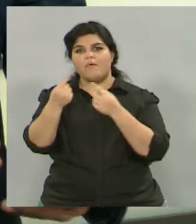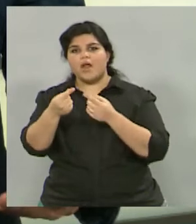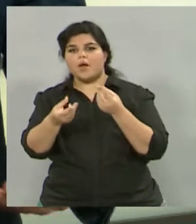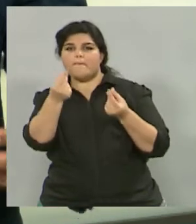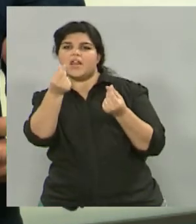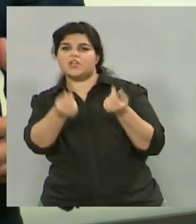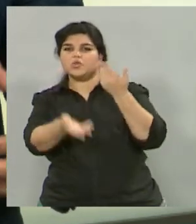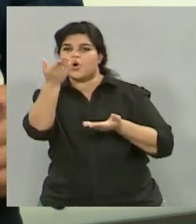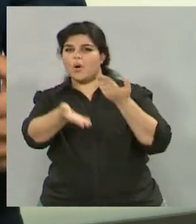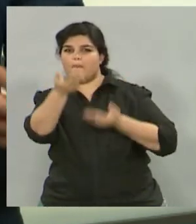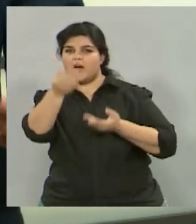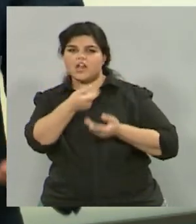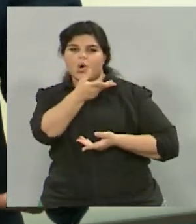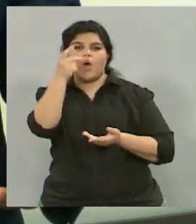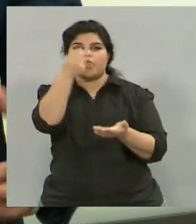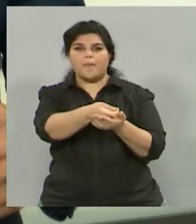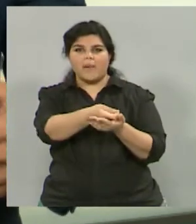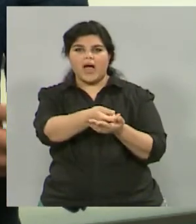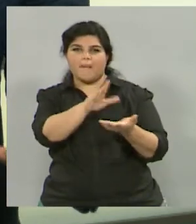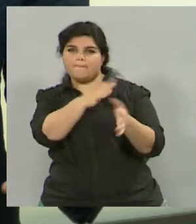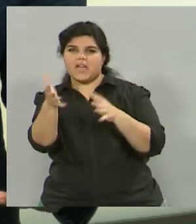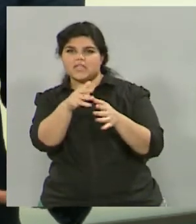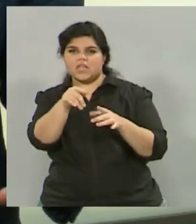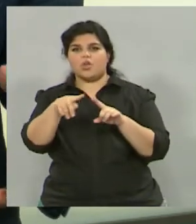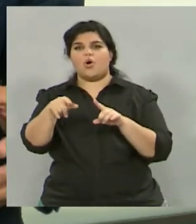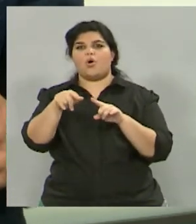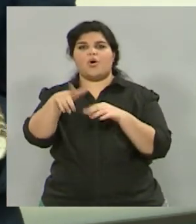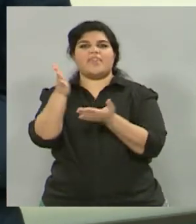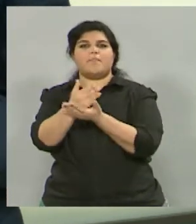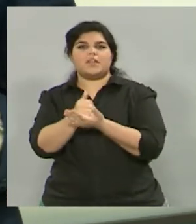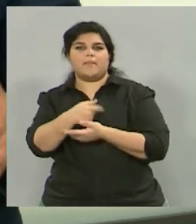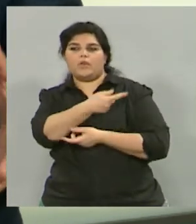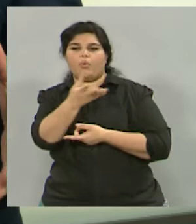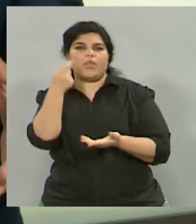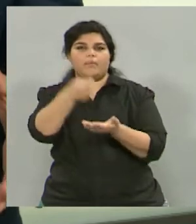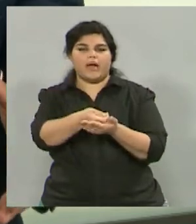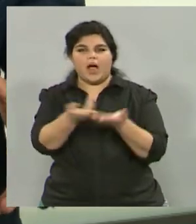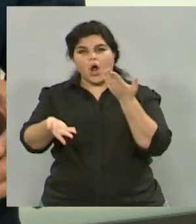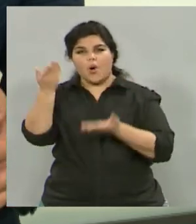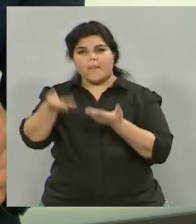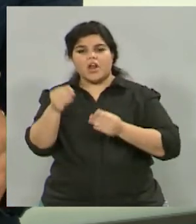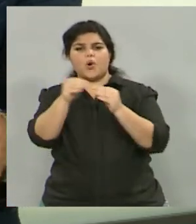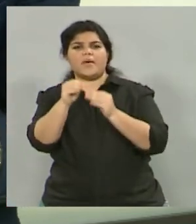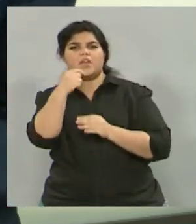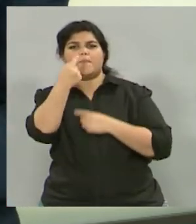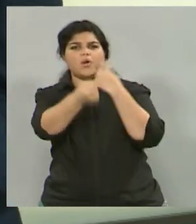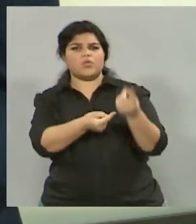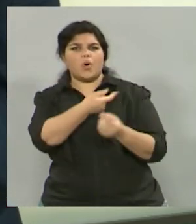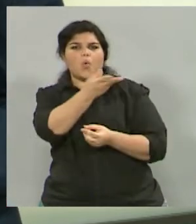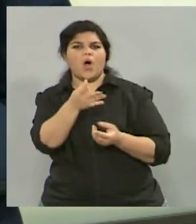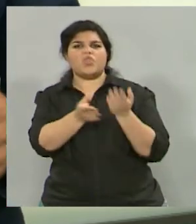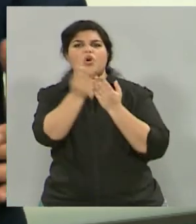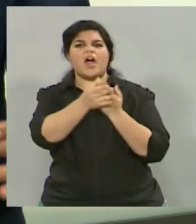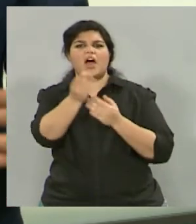cuánto los compañeros están pagando, quizás por una vivienda similar, por un departamento similar, cuánto los compañeros están gastando en alimentos, cuánto están gastando en